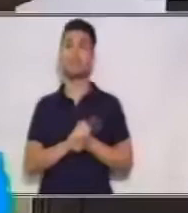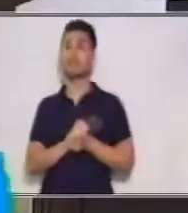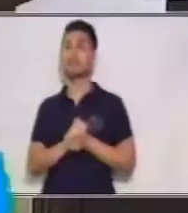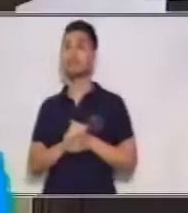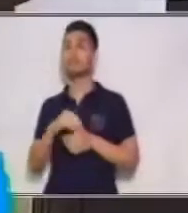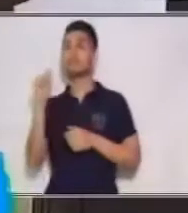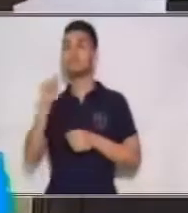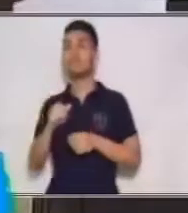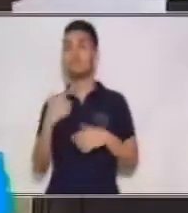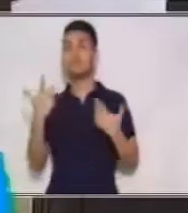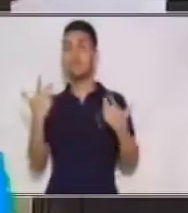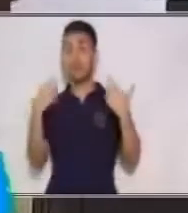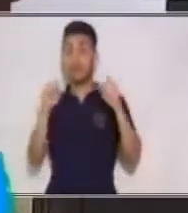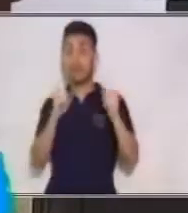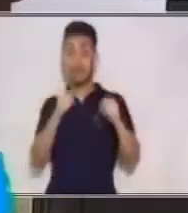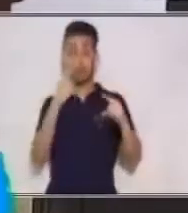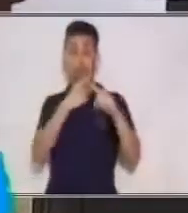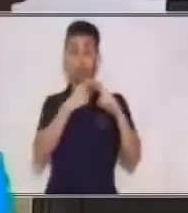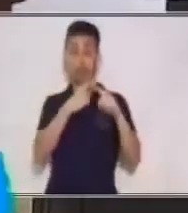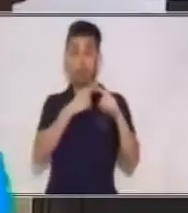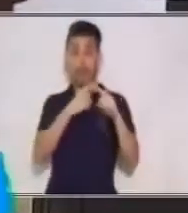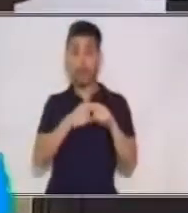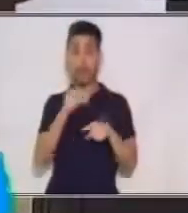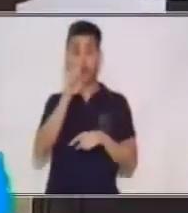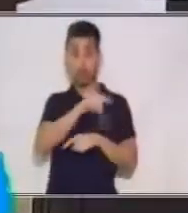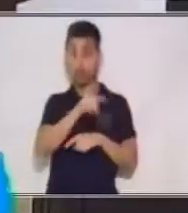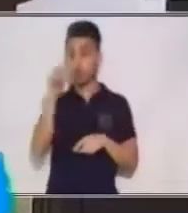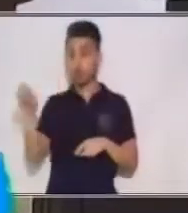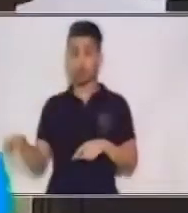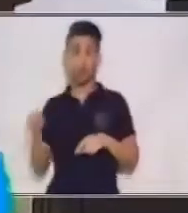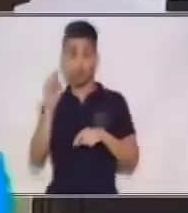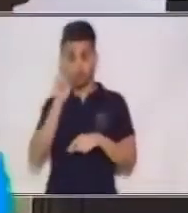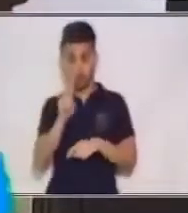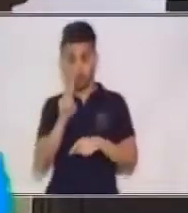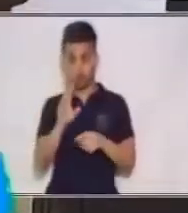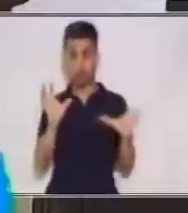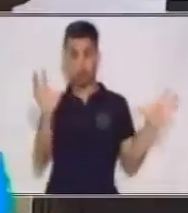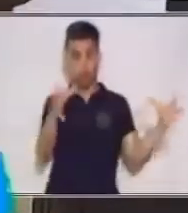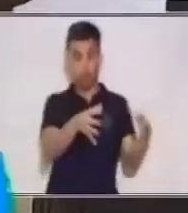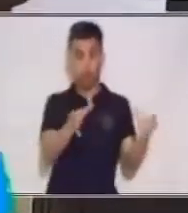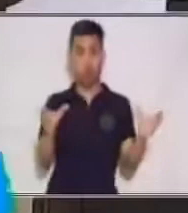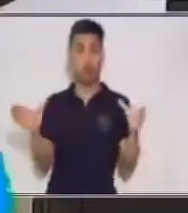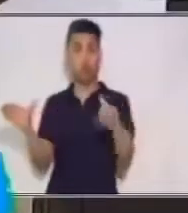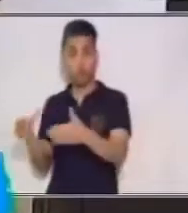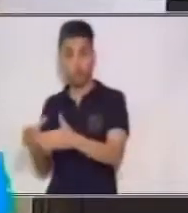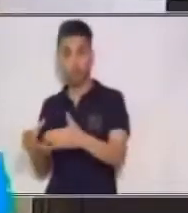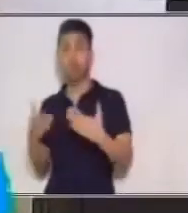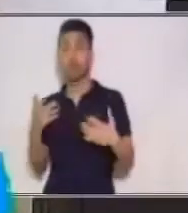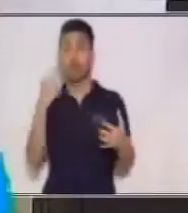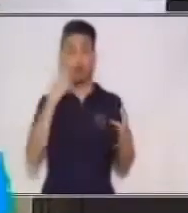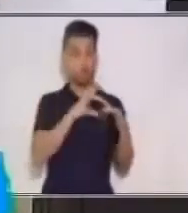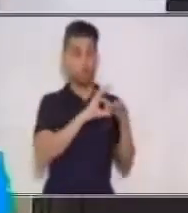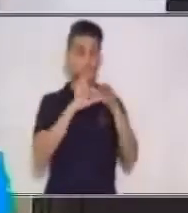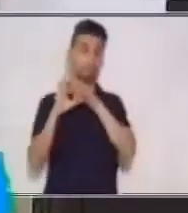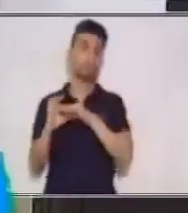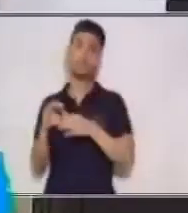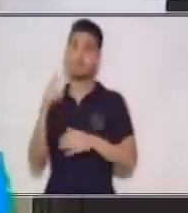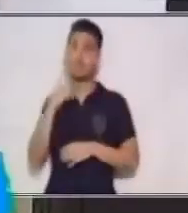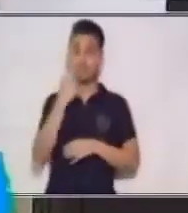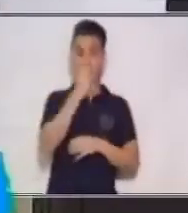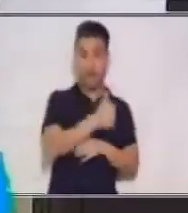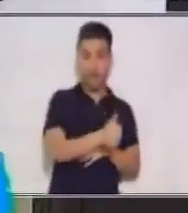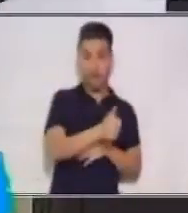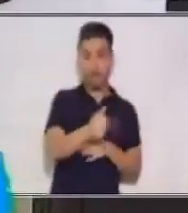hacer la multiplicación entre esos dos conjuntos, vamos a relacionar cada elemento de A